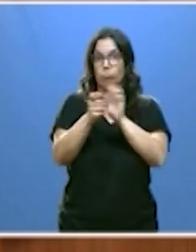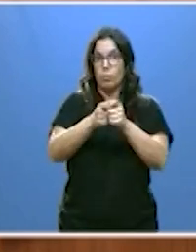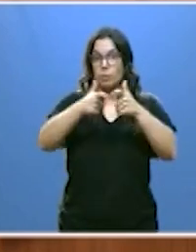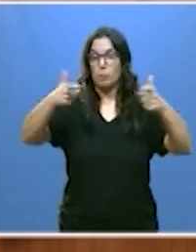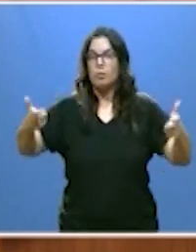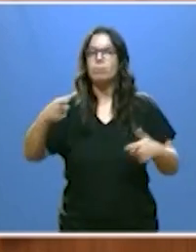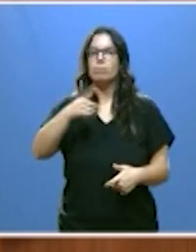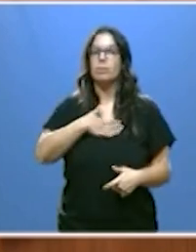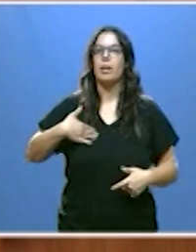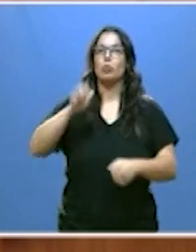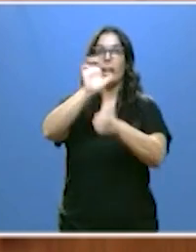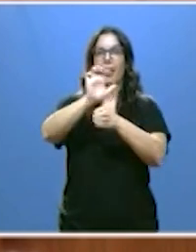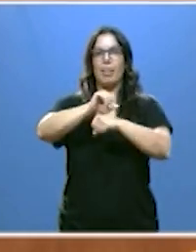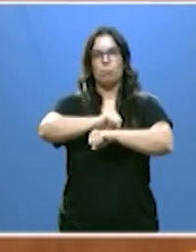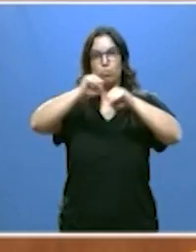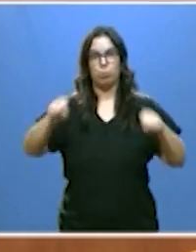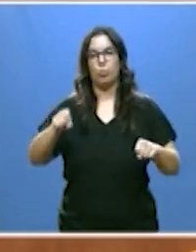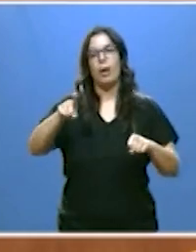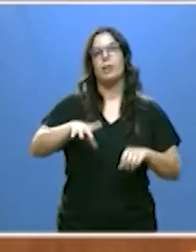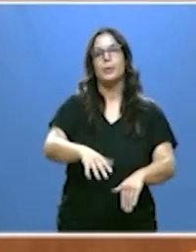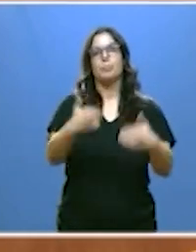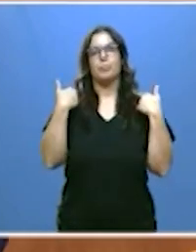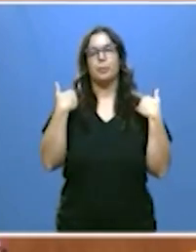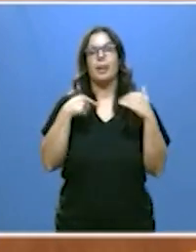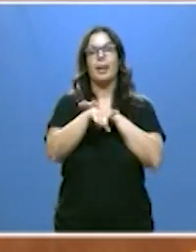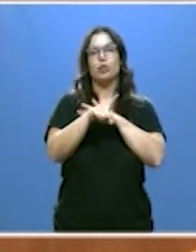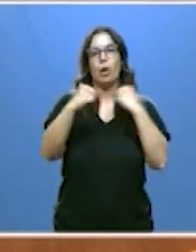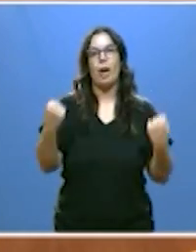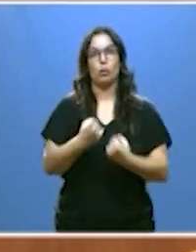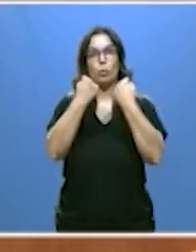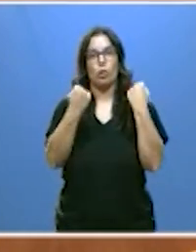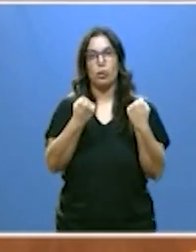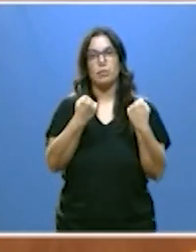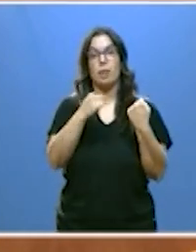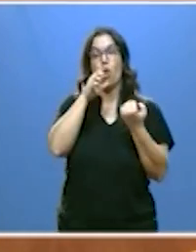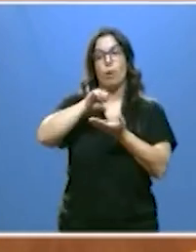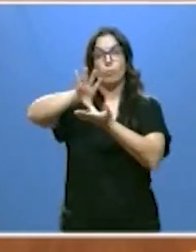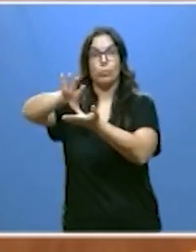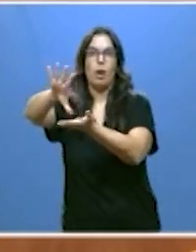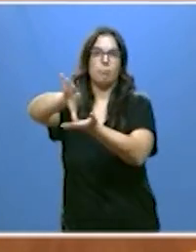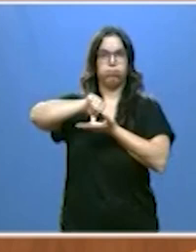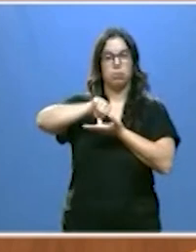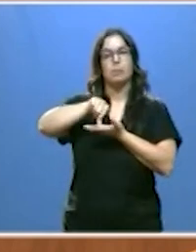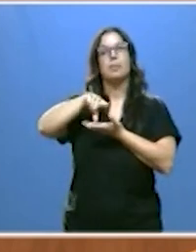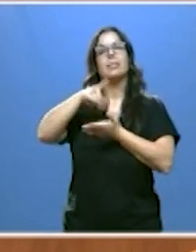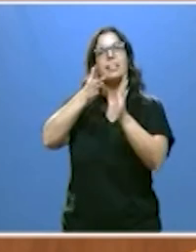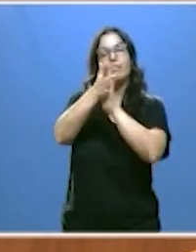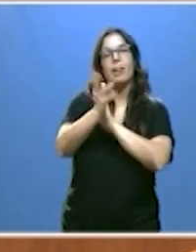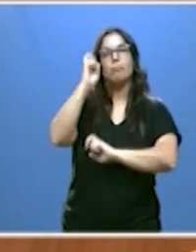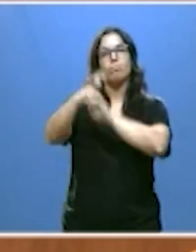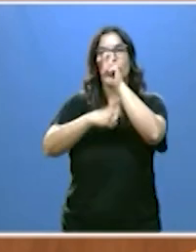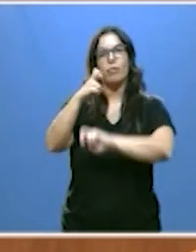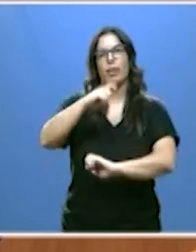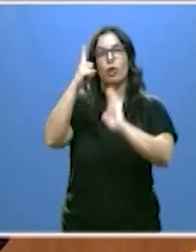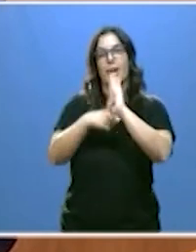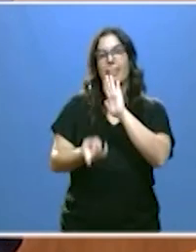a reforzar el ECIL que asumirá la gestión de actuaciones que hoy se encuentran fuera de este lo que conllevará la modificación de